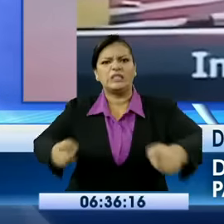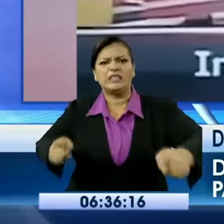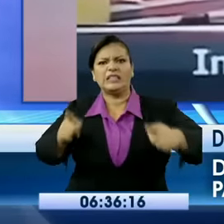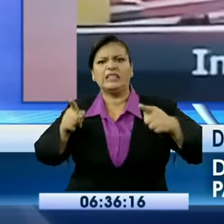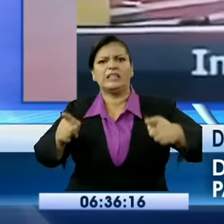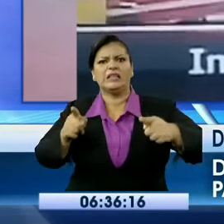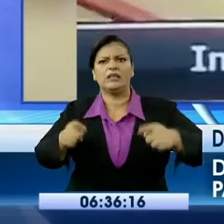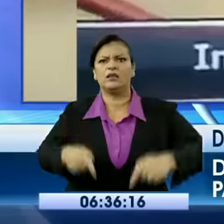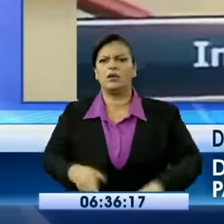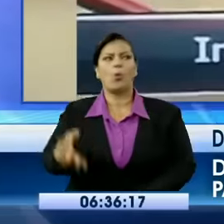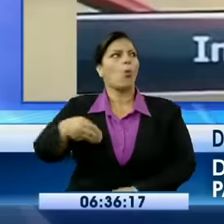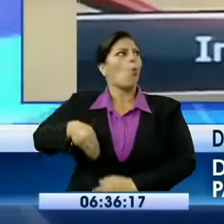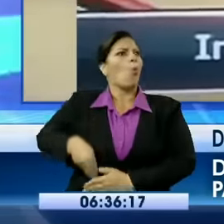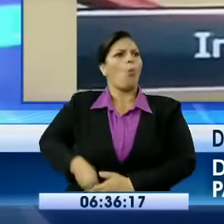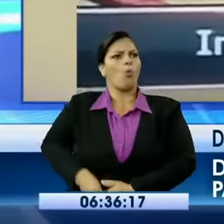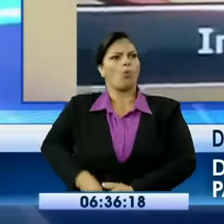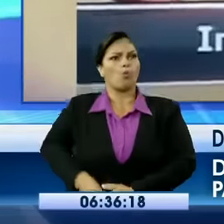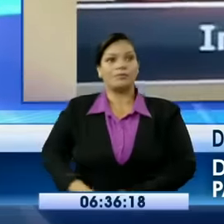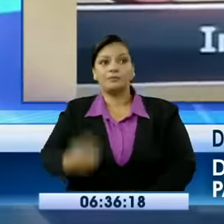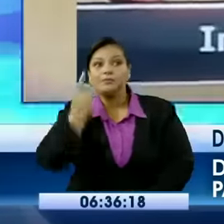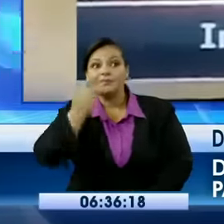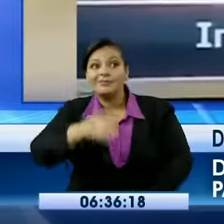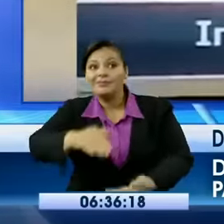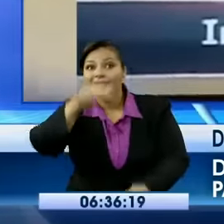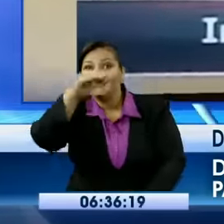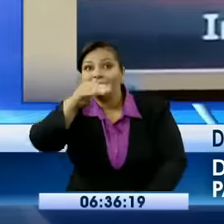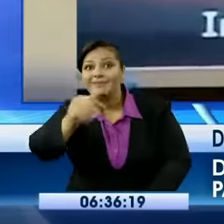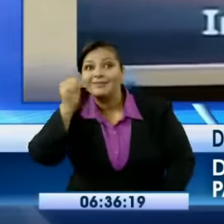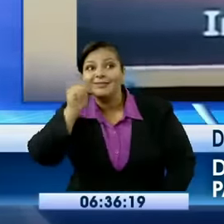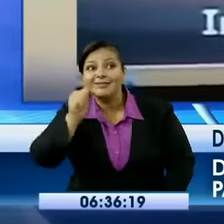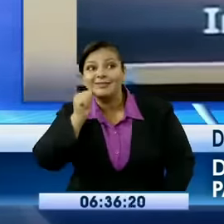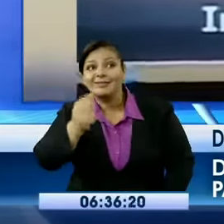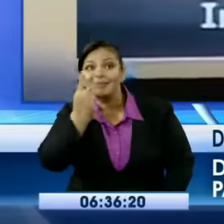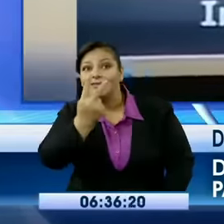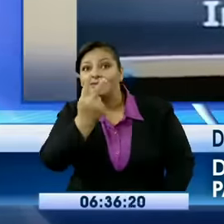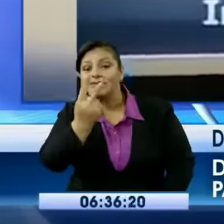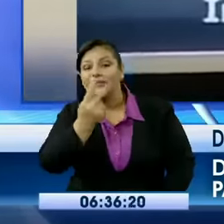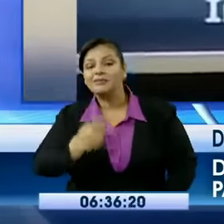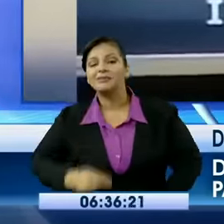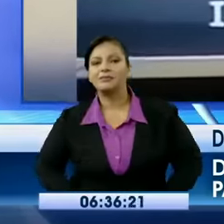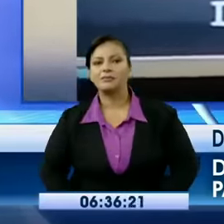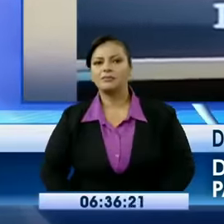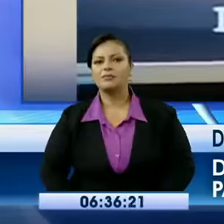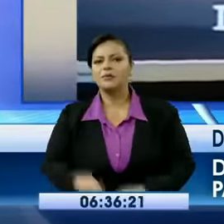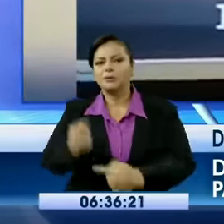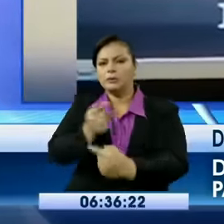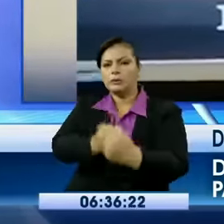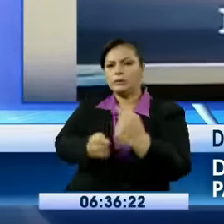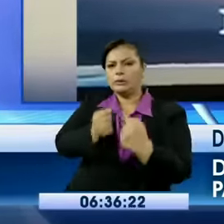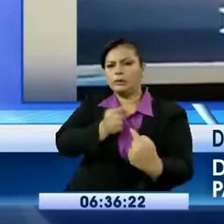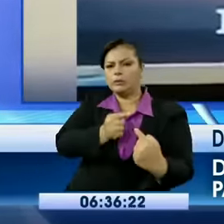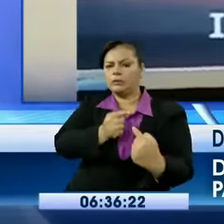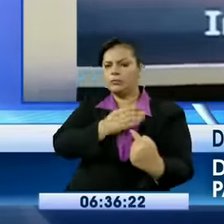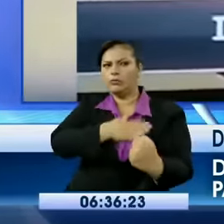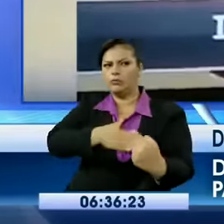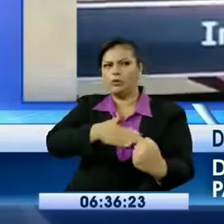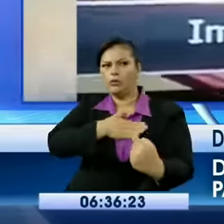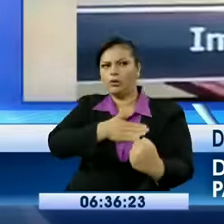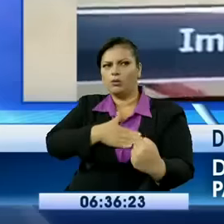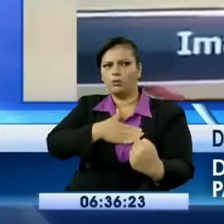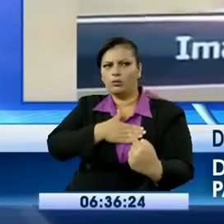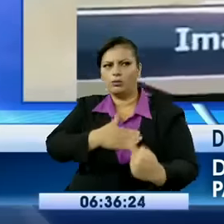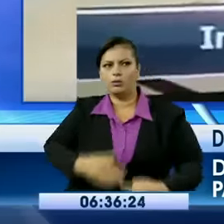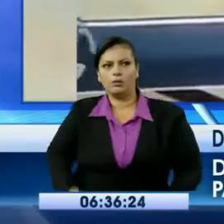¿Cómo entró? Ahí está el tacho. Ahí pasó el tacho ahorita que está caído en el piso. Ojalá lo puedas repetir, productor, pero más adelante se lo vea el policía